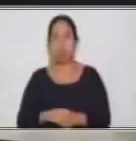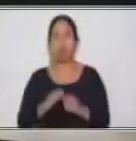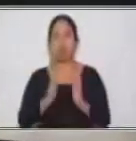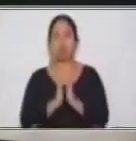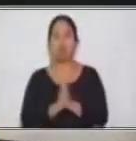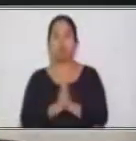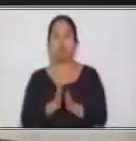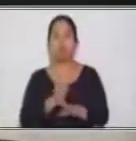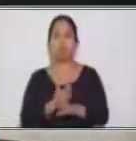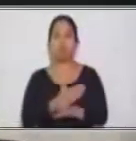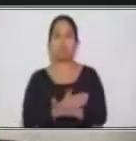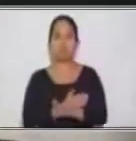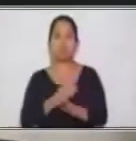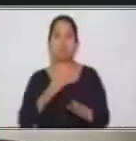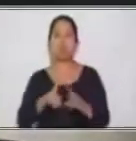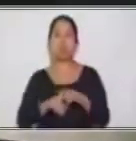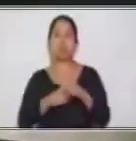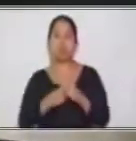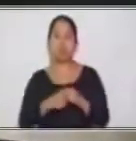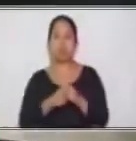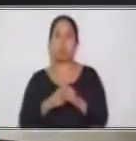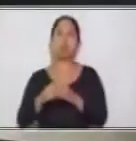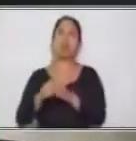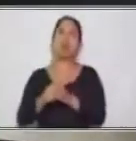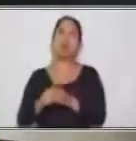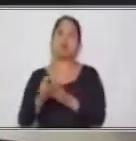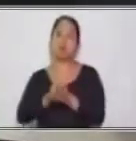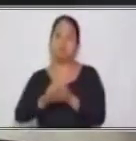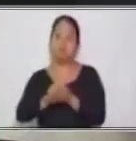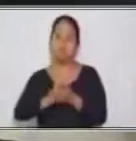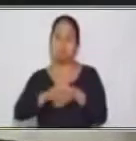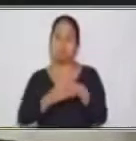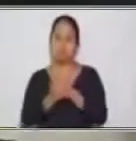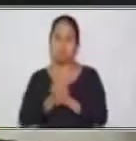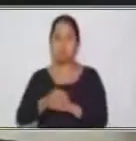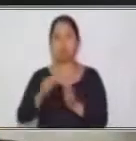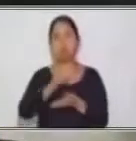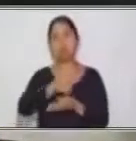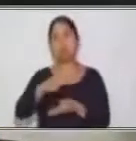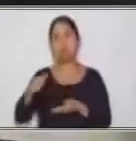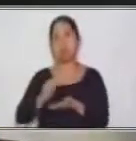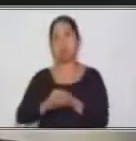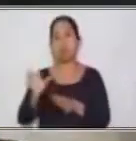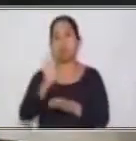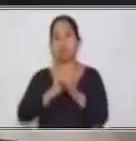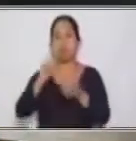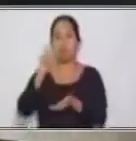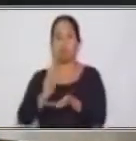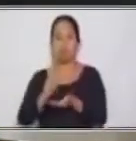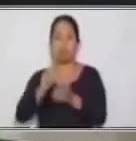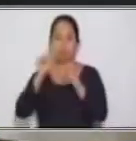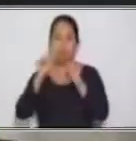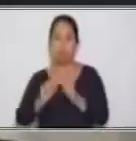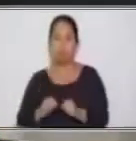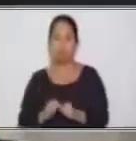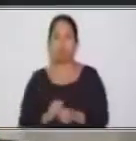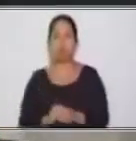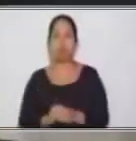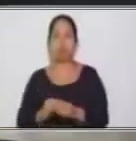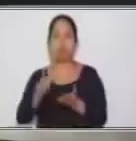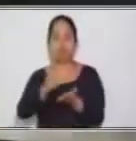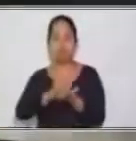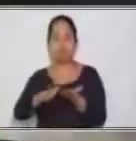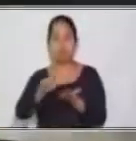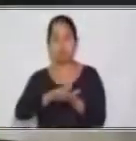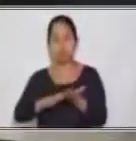constantemente tus manos con suficiente agua y jabón. Si no tienes, puedes utilizar jabón en gel para poder desinfectar tus manos.